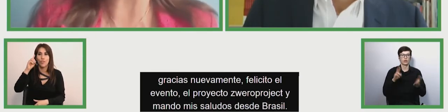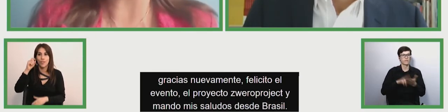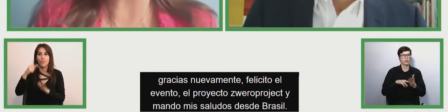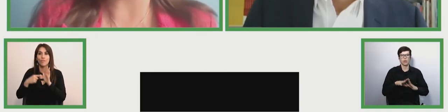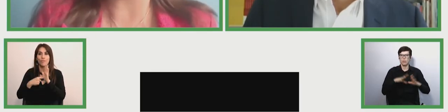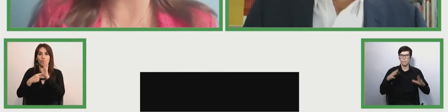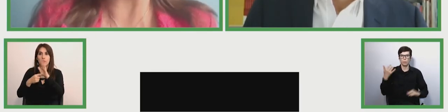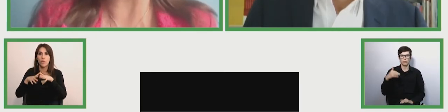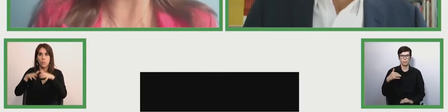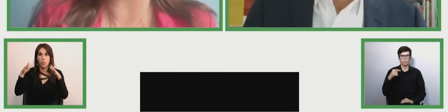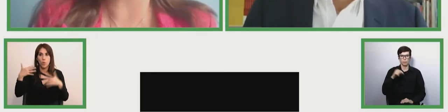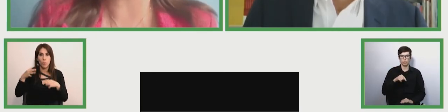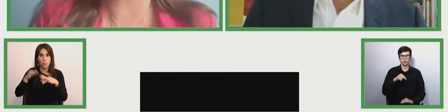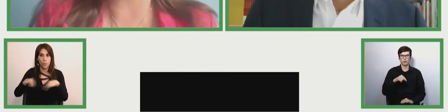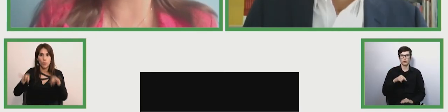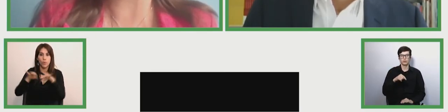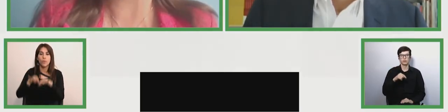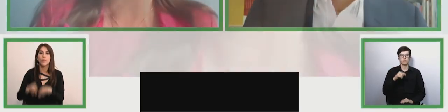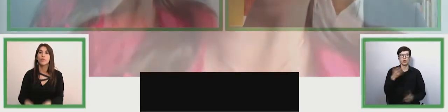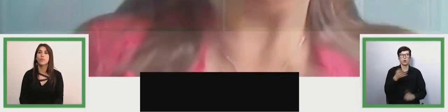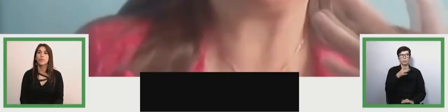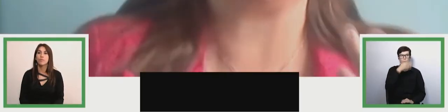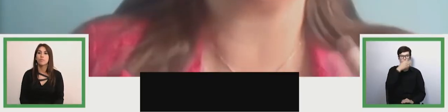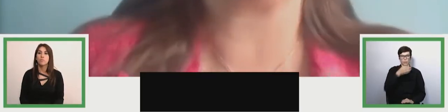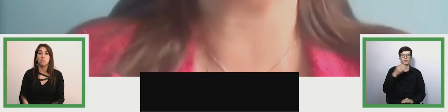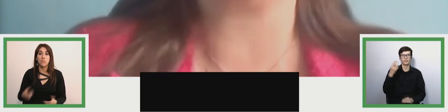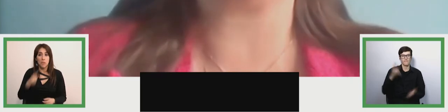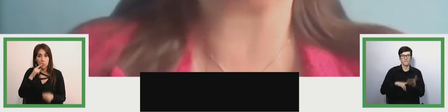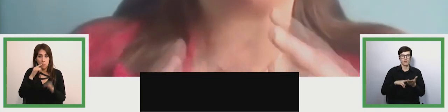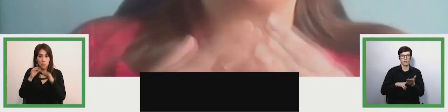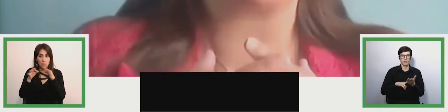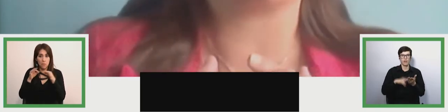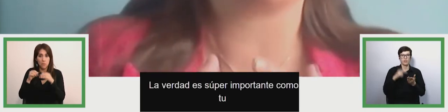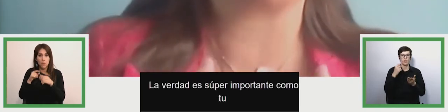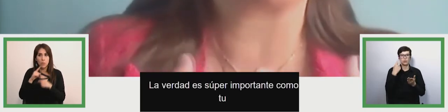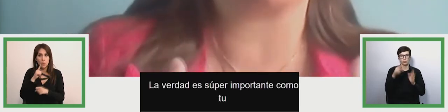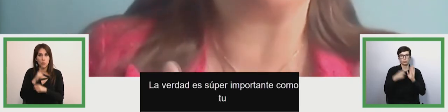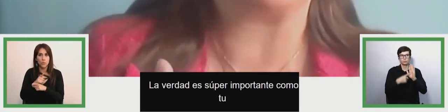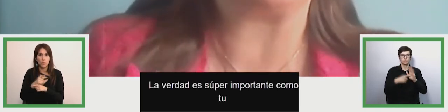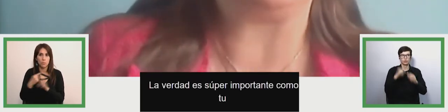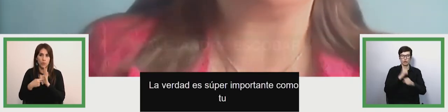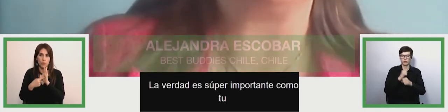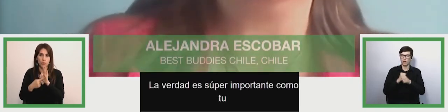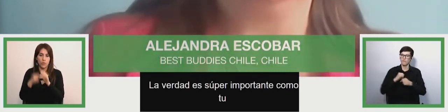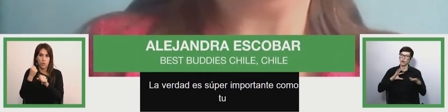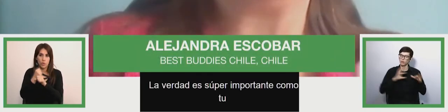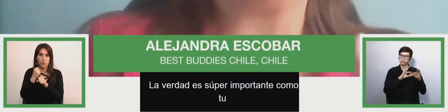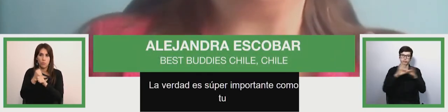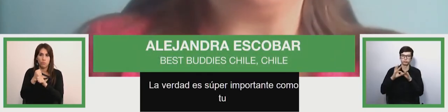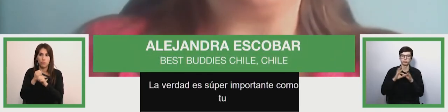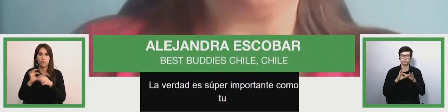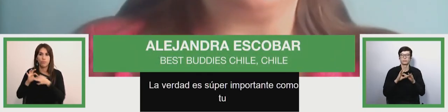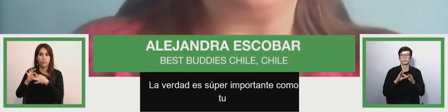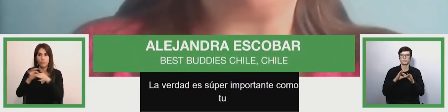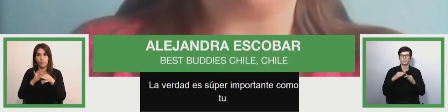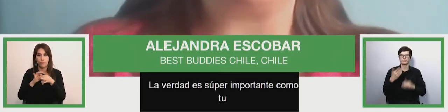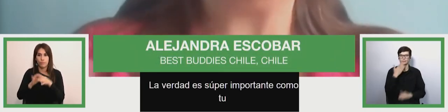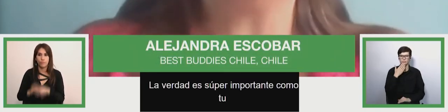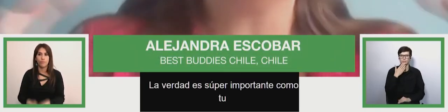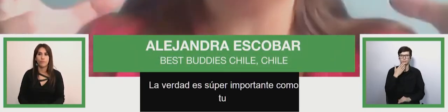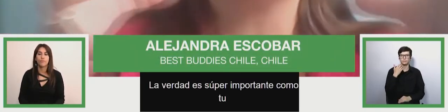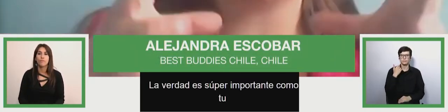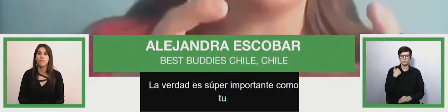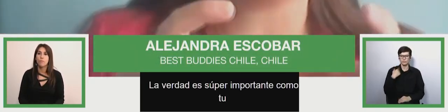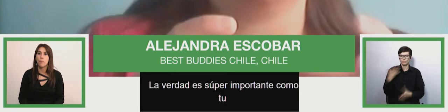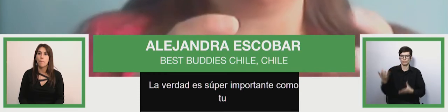importante como tú bien dijiste en tu exposición trabajar en forma colaborativa y también poder